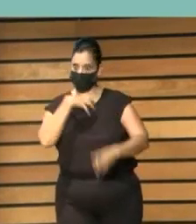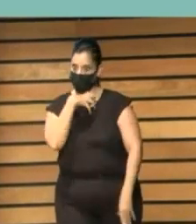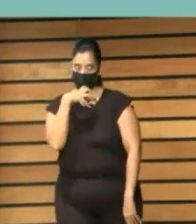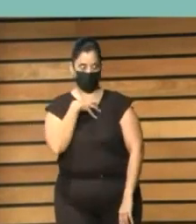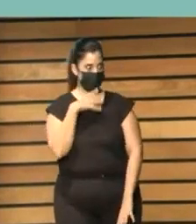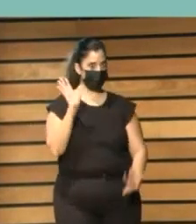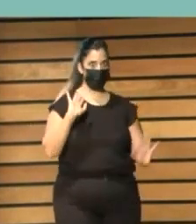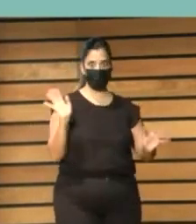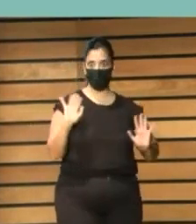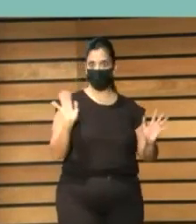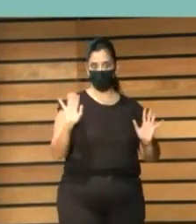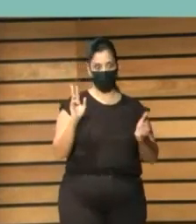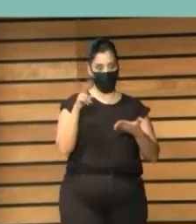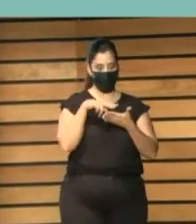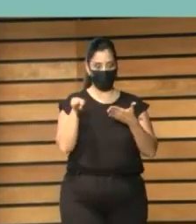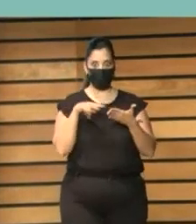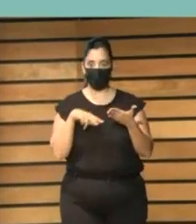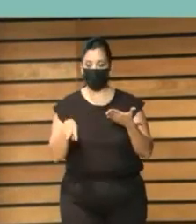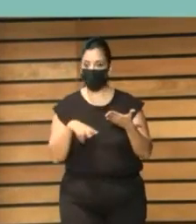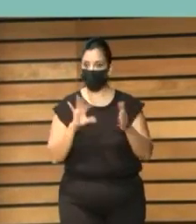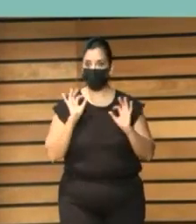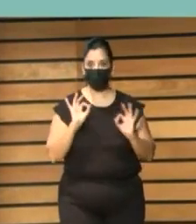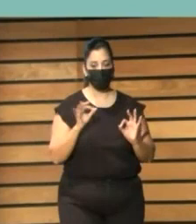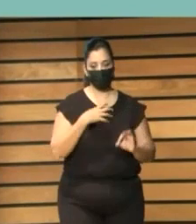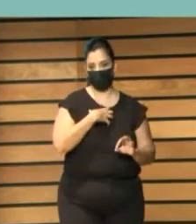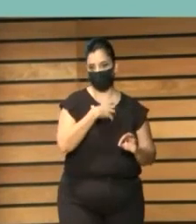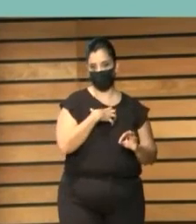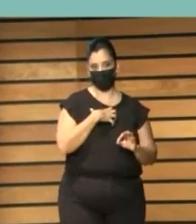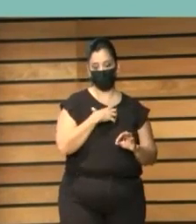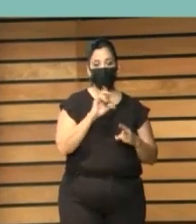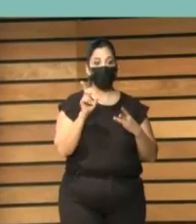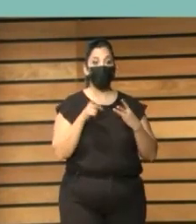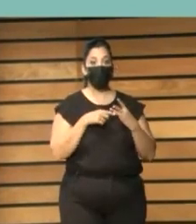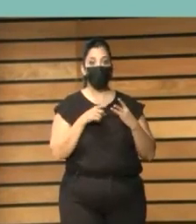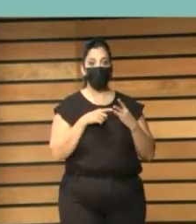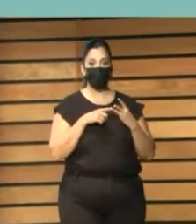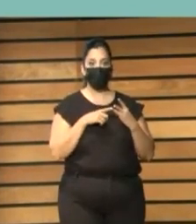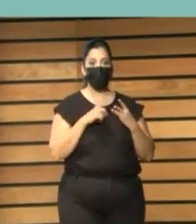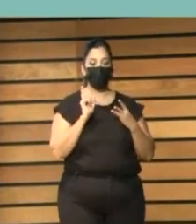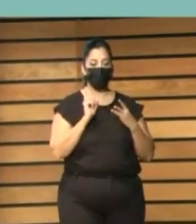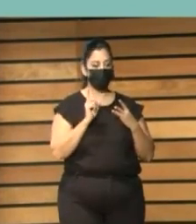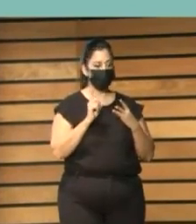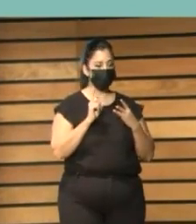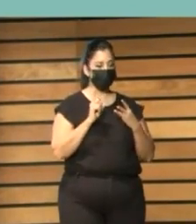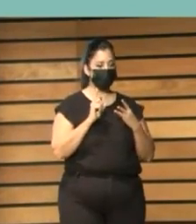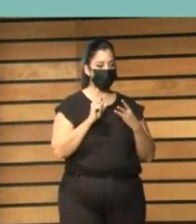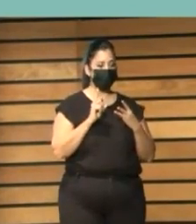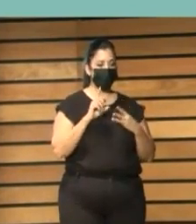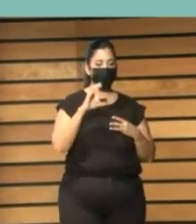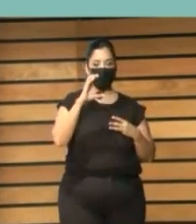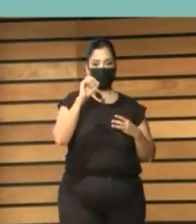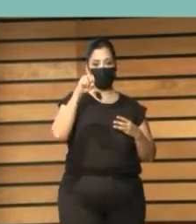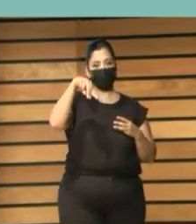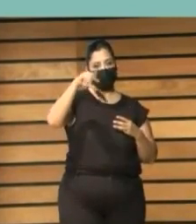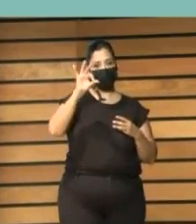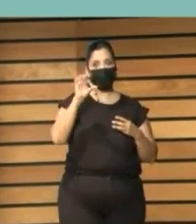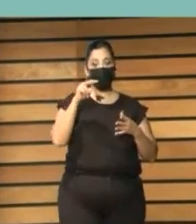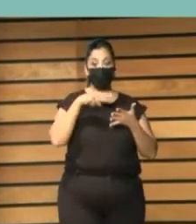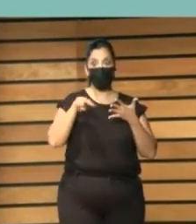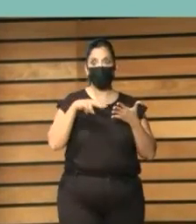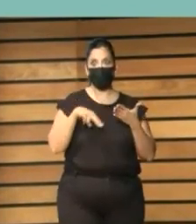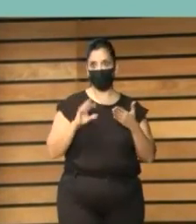hacer lectura literaria. Y tercero, solo el canon. El canon literario, el canon